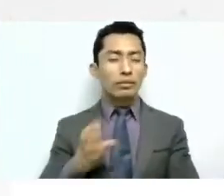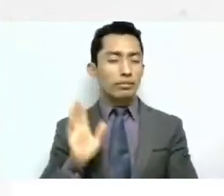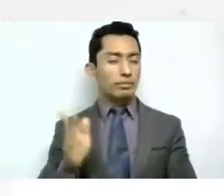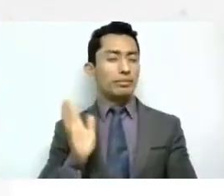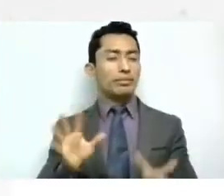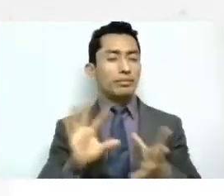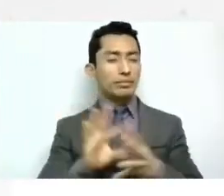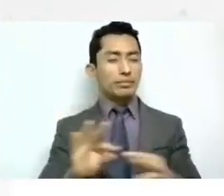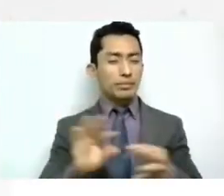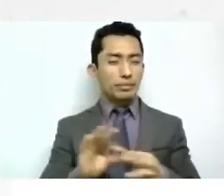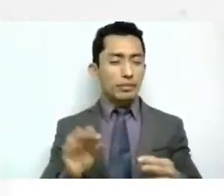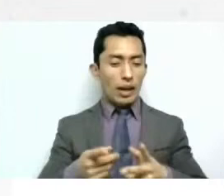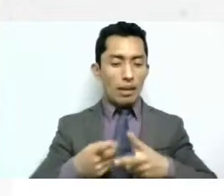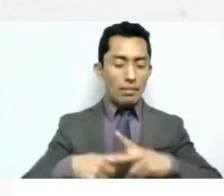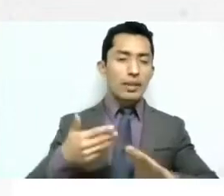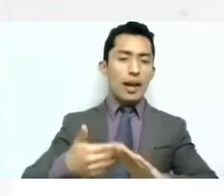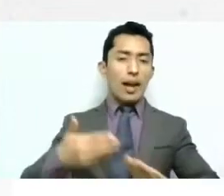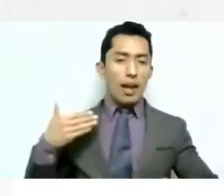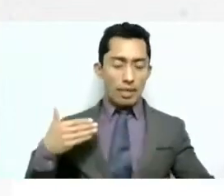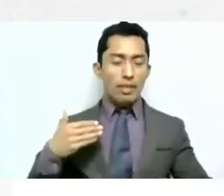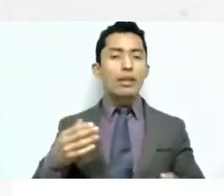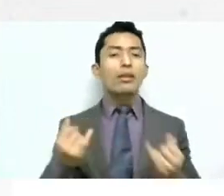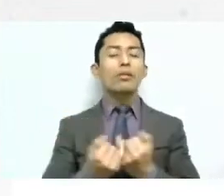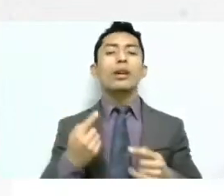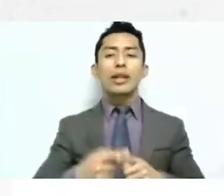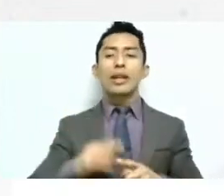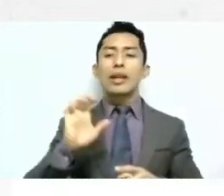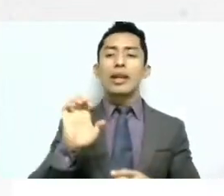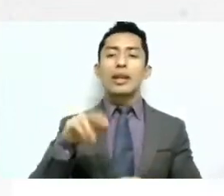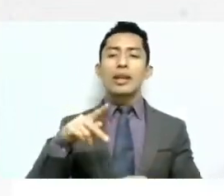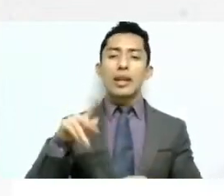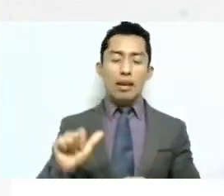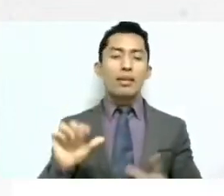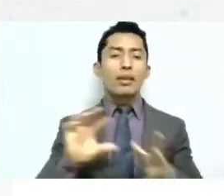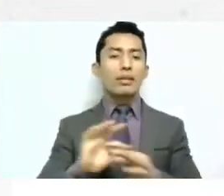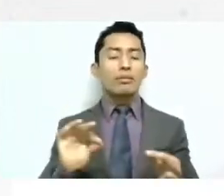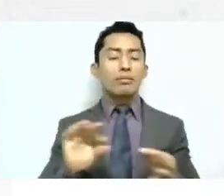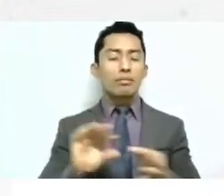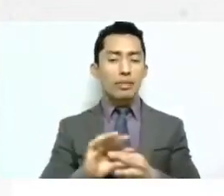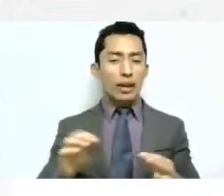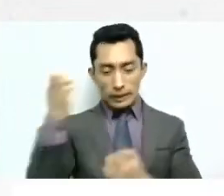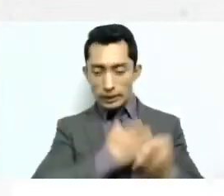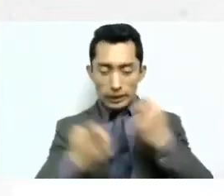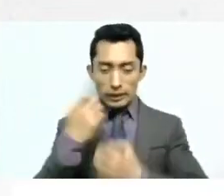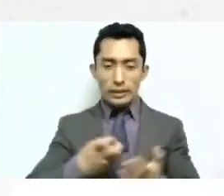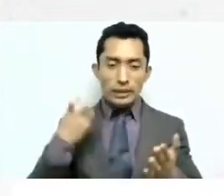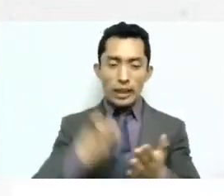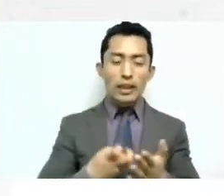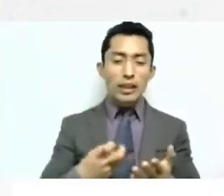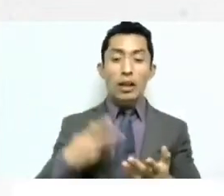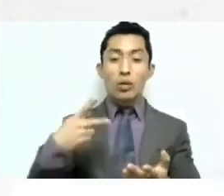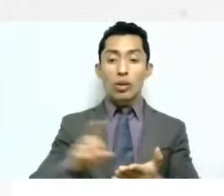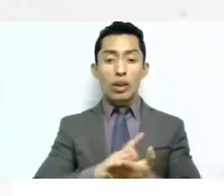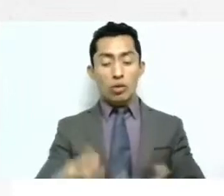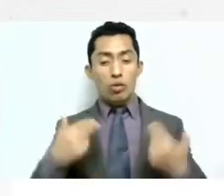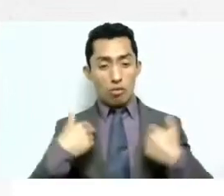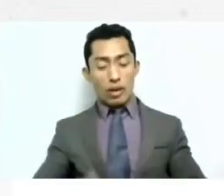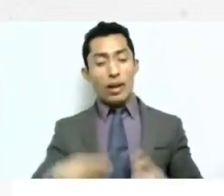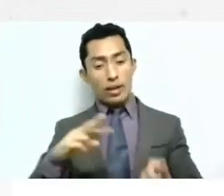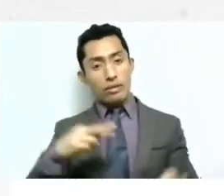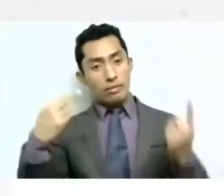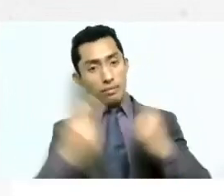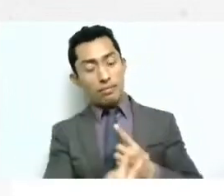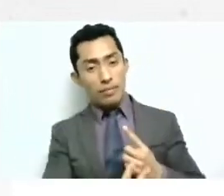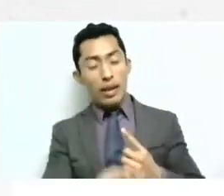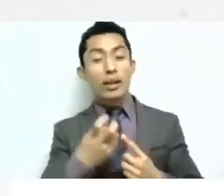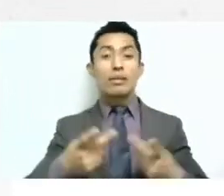un principio o como también lo mencionaba Erika analizar un asunto desde los derechos humanos aquí las